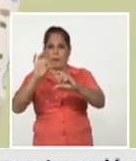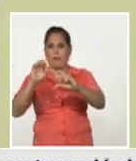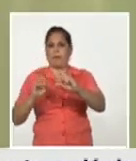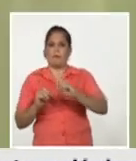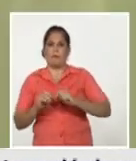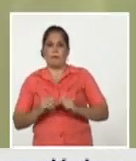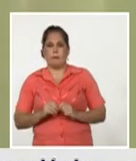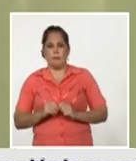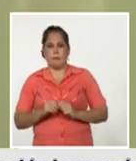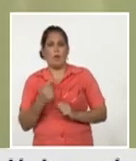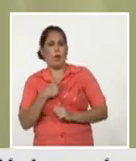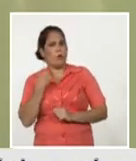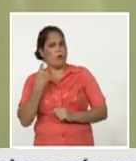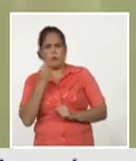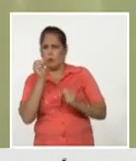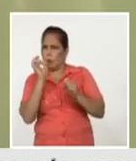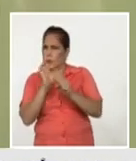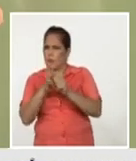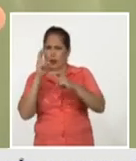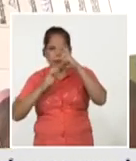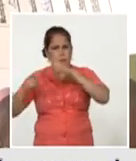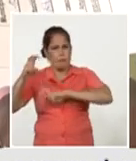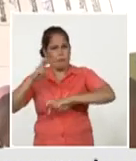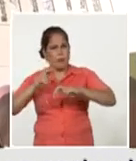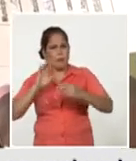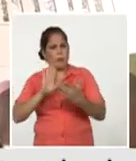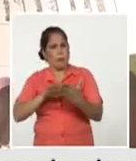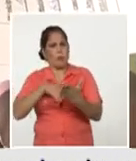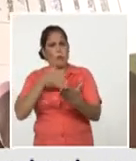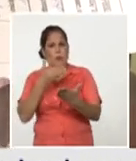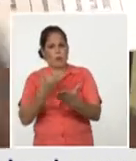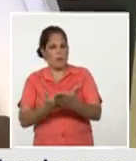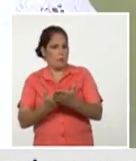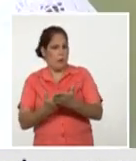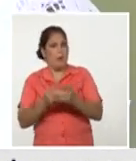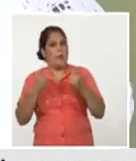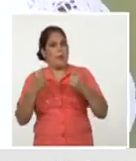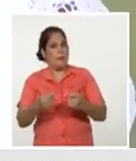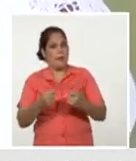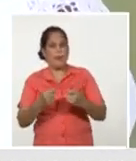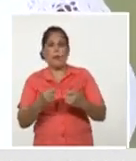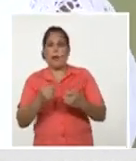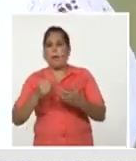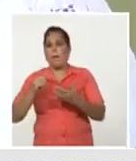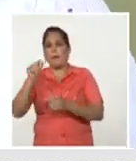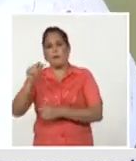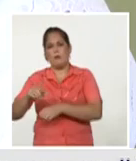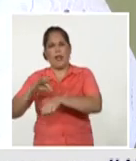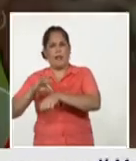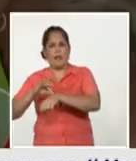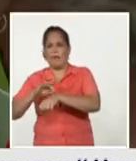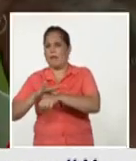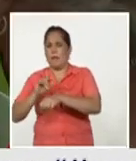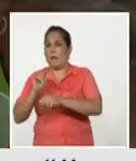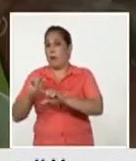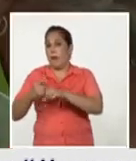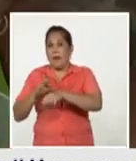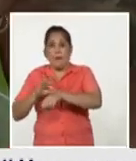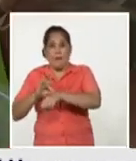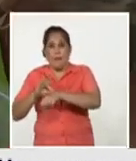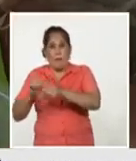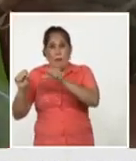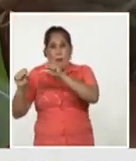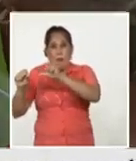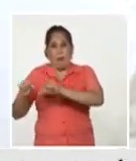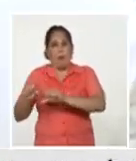nosotros desde el principio nos propusimos que teníamos que darle una mirada al convalesciente porque ya el mundo sabía que las personas